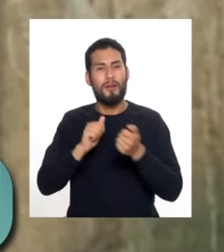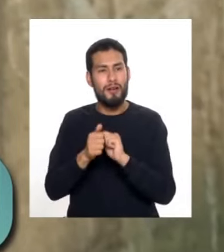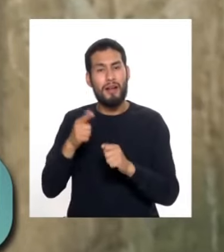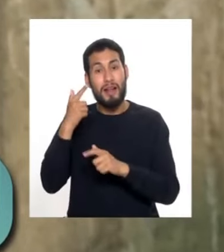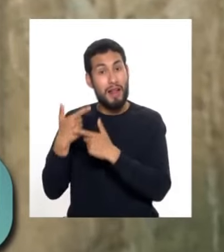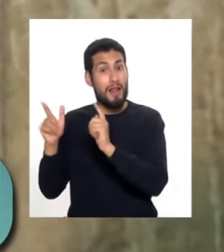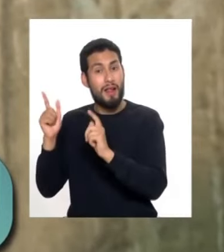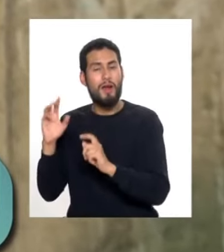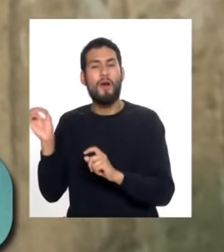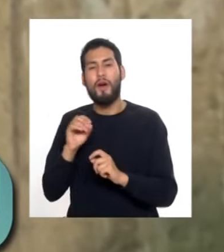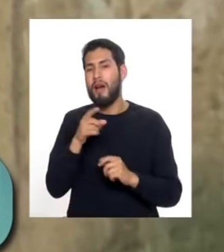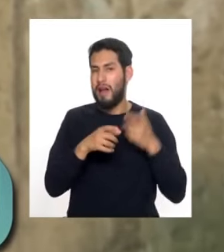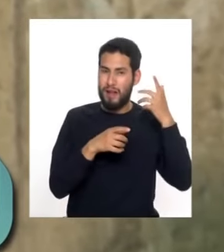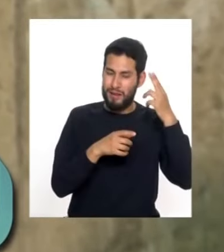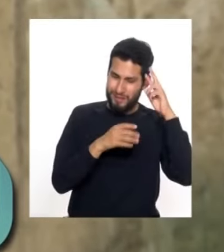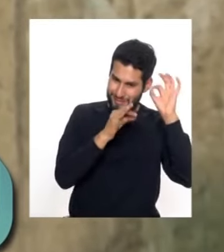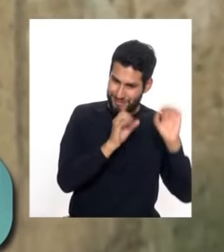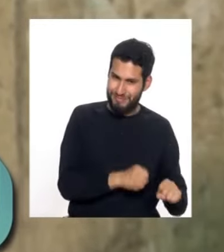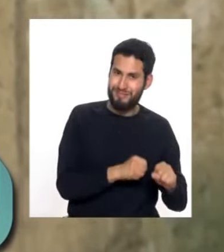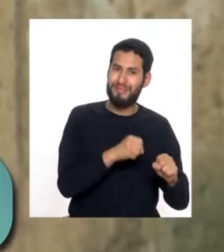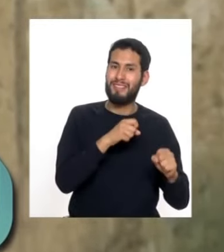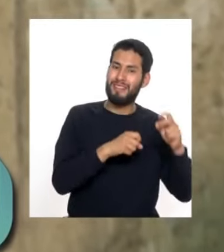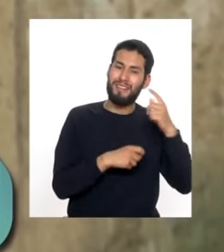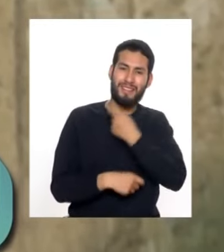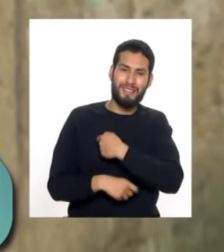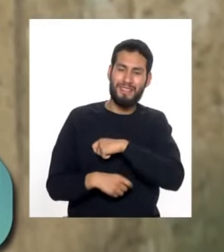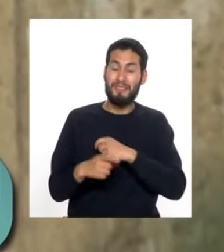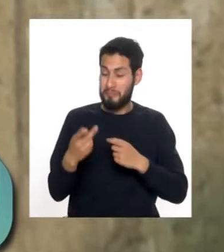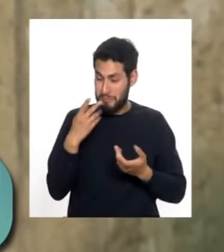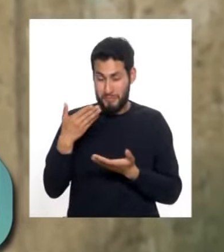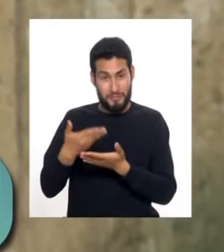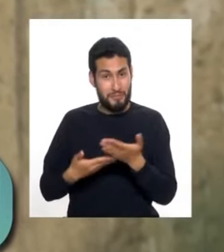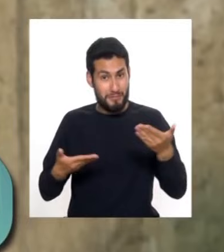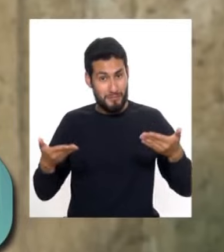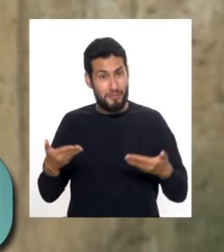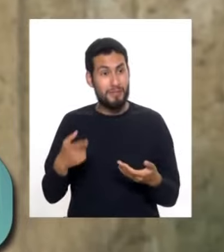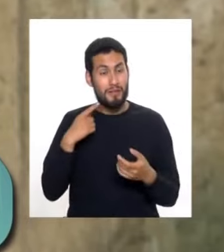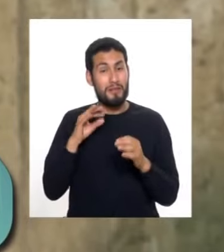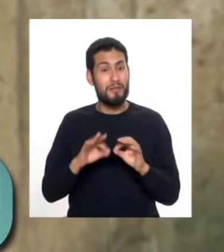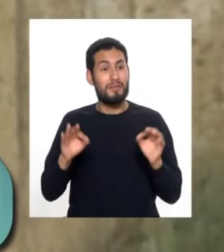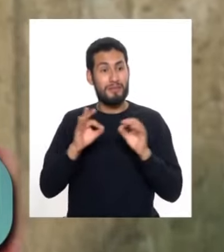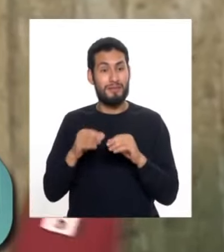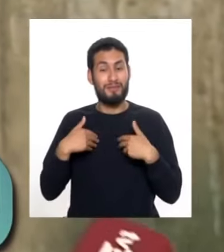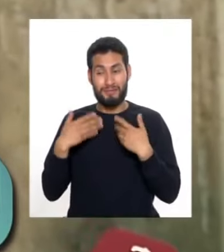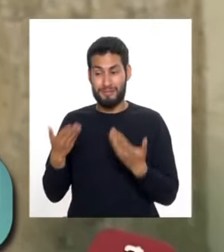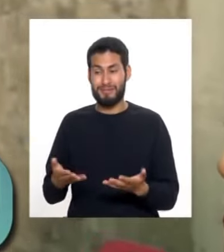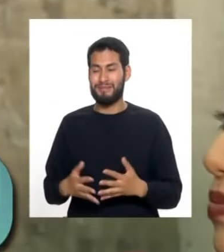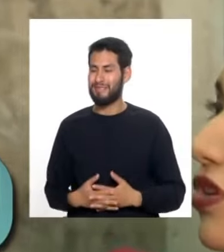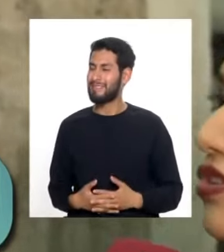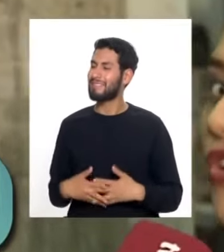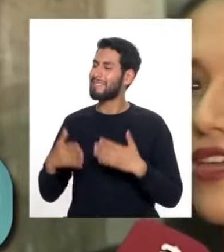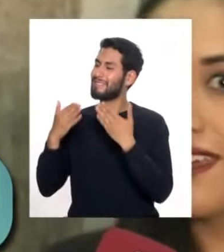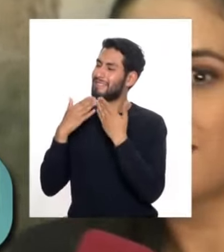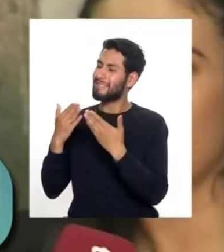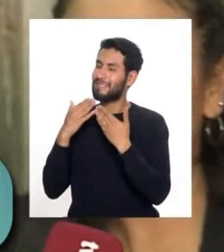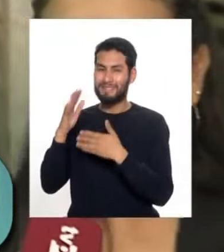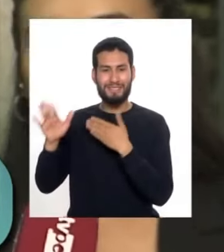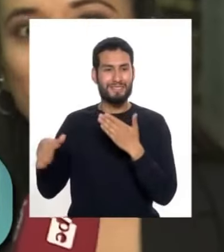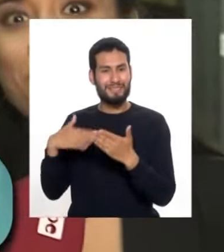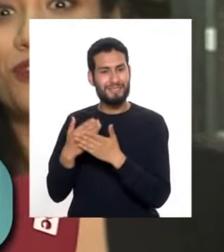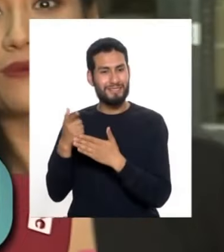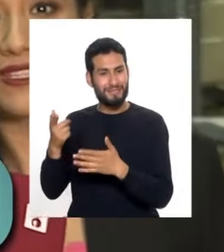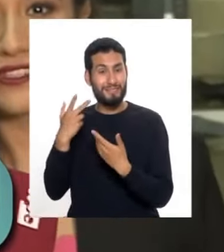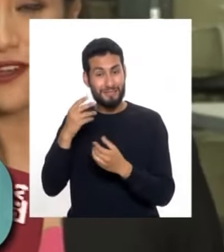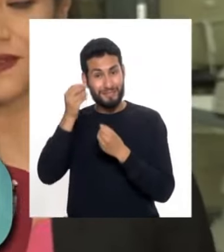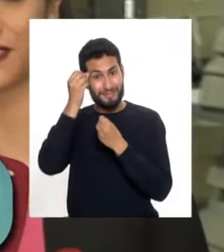libertadora o la causa realista, están también documentadas. Digamos que es muy importante lo que tenemos aquí. Muchas gracias por toda esta